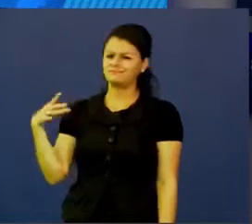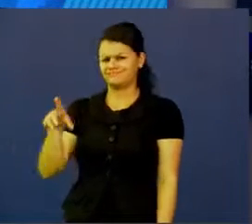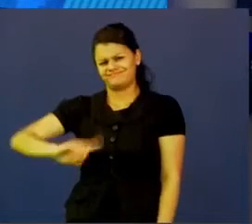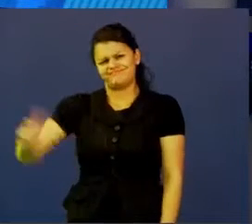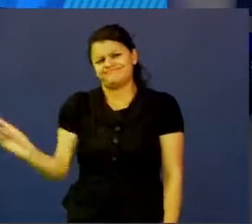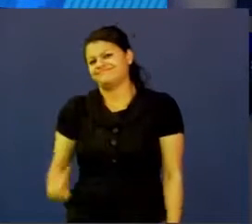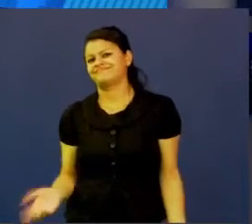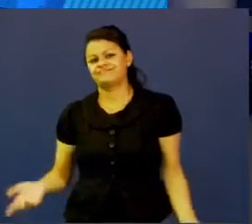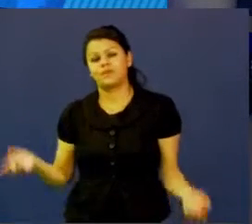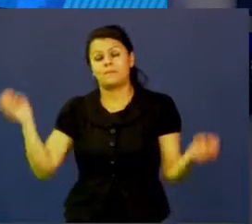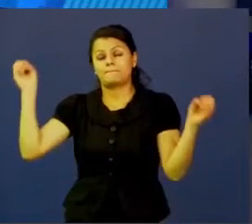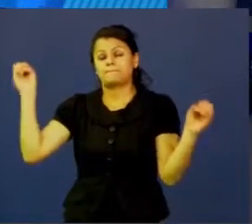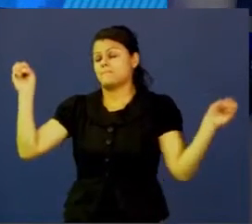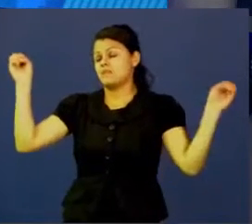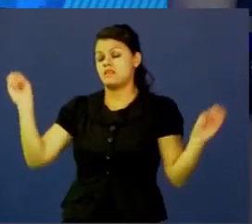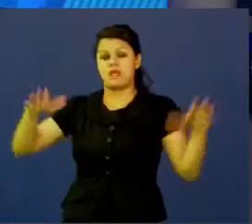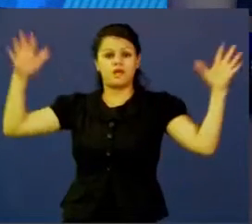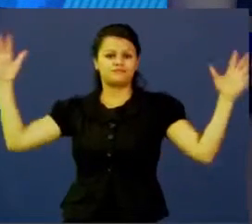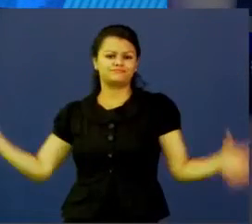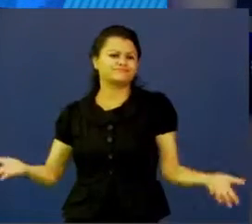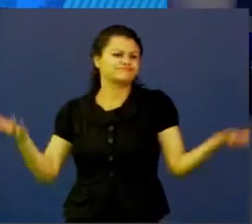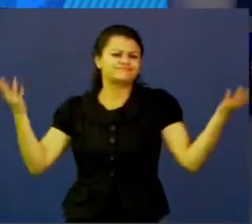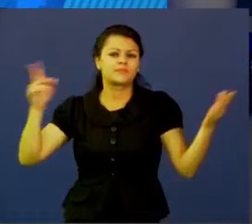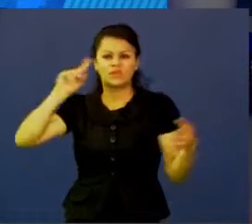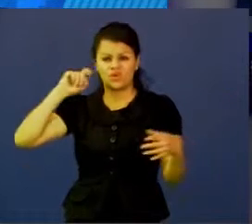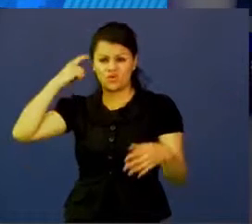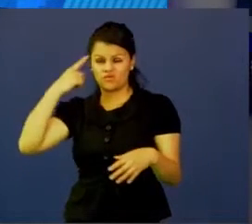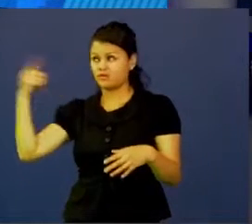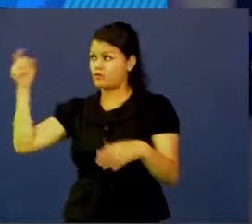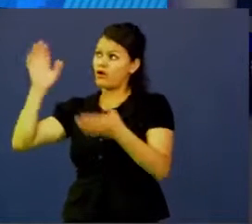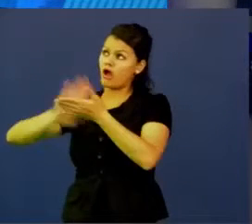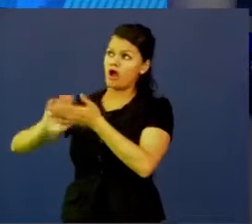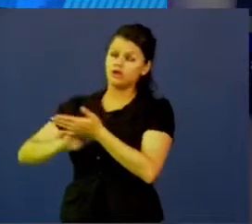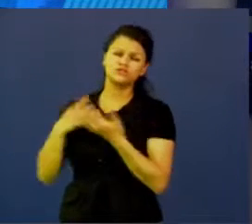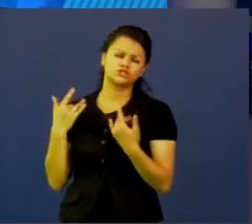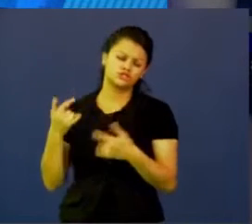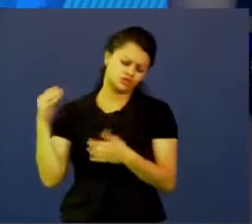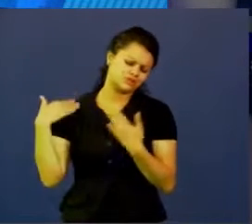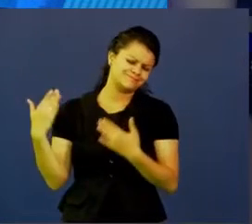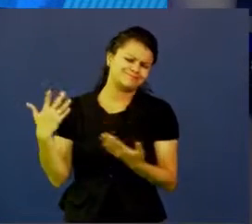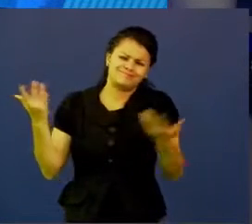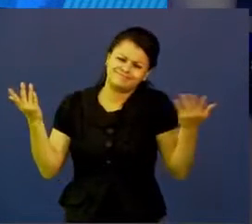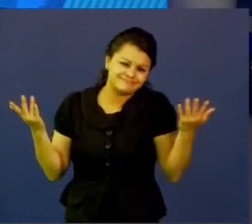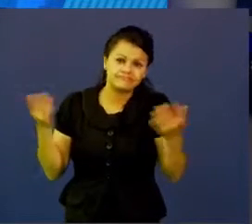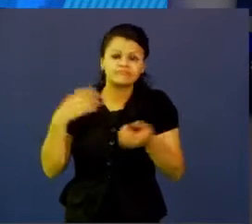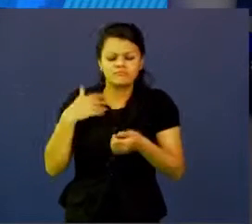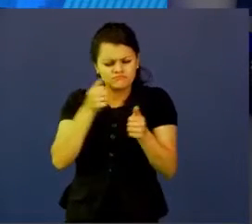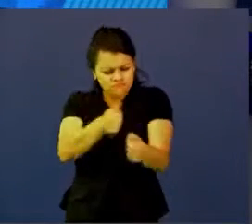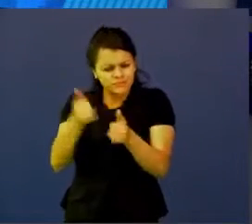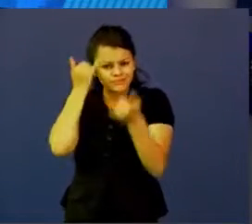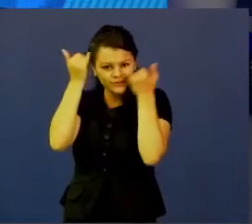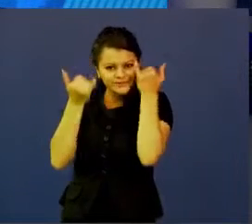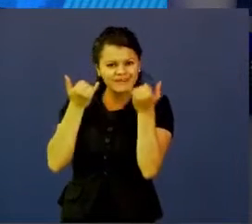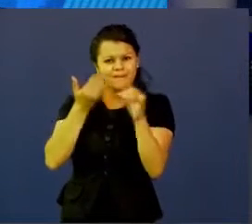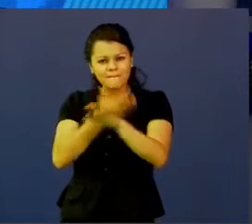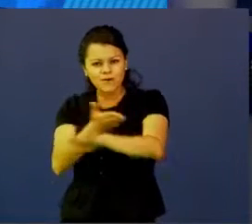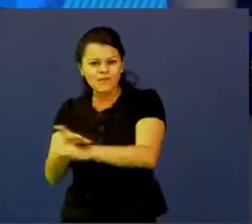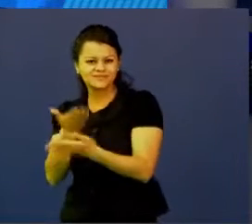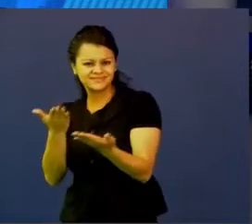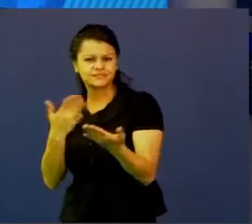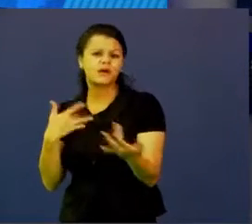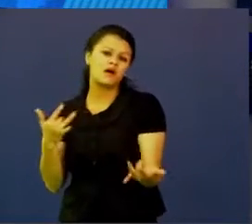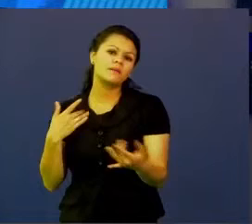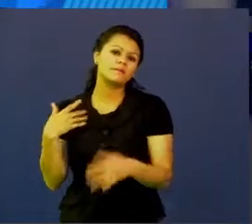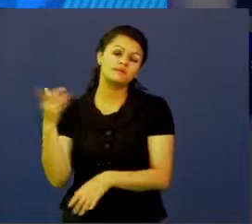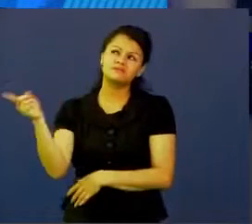probablemente tampoco le caerá de los gobiernos locales y demás, sino que ellos tienen que ser propositivos, no esperar a que alguien